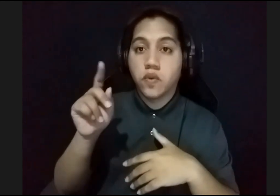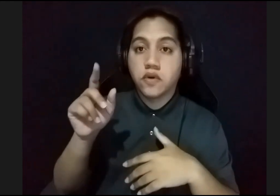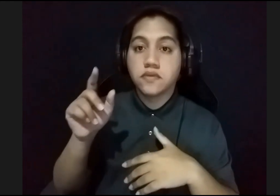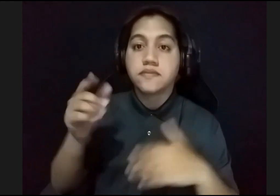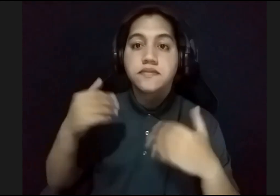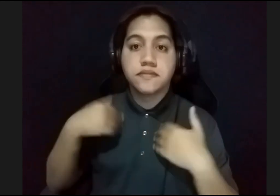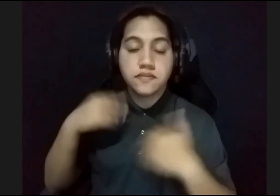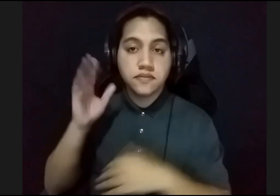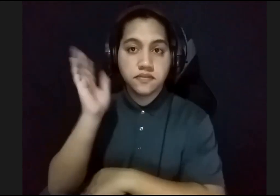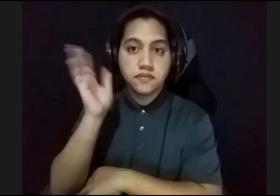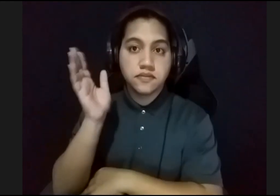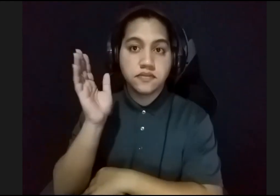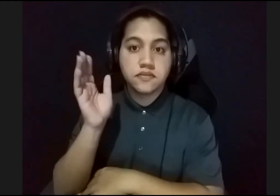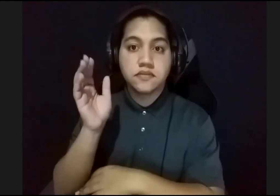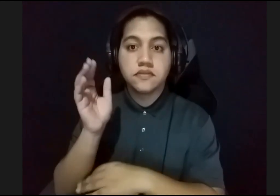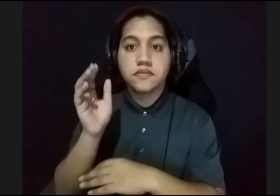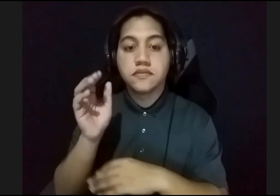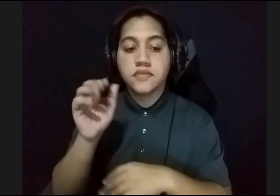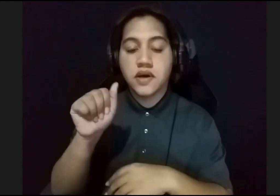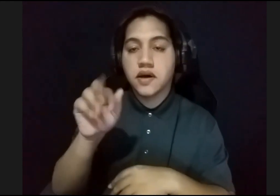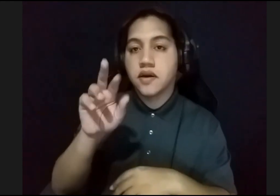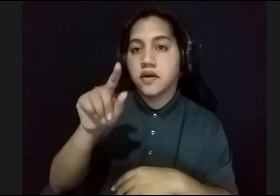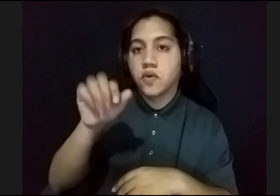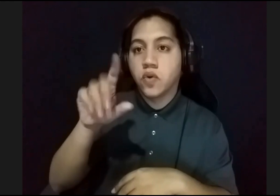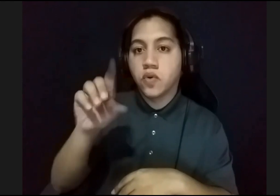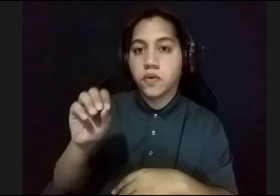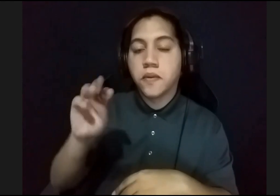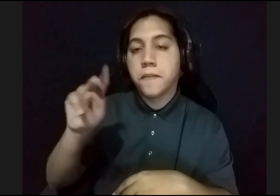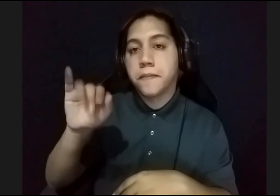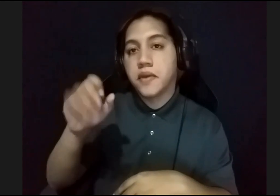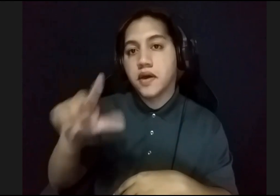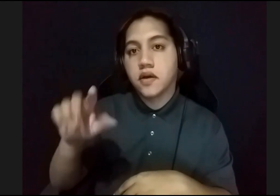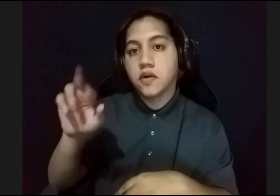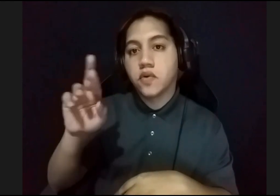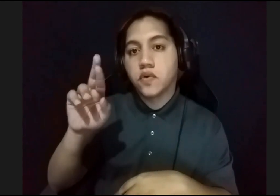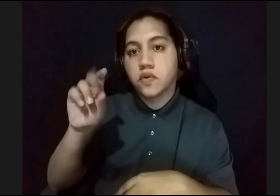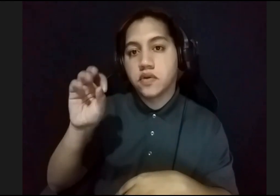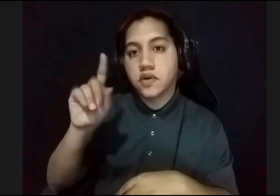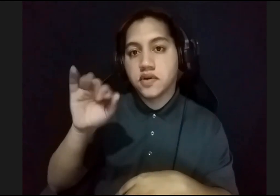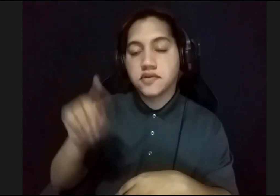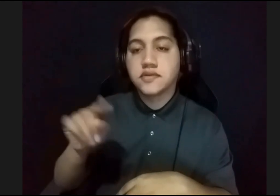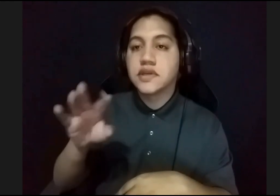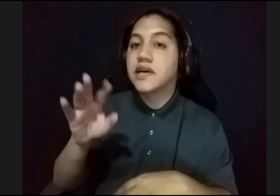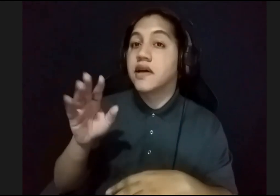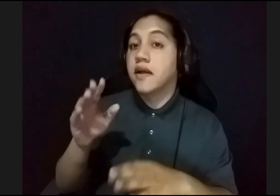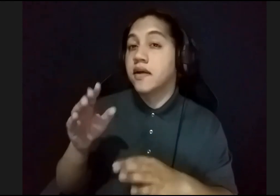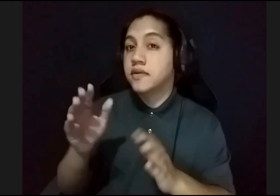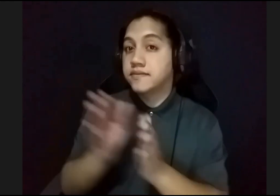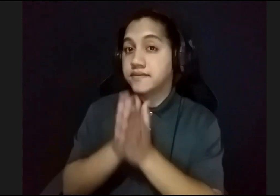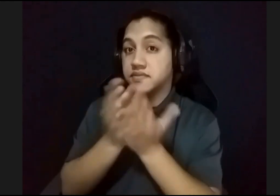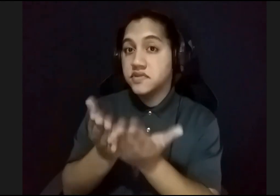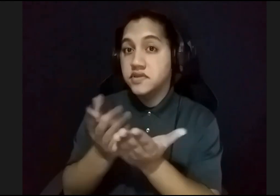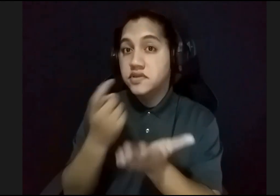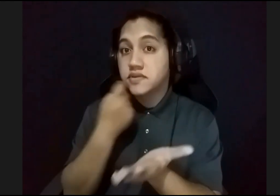charla con el arqueólogo Miguel Rodríguez y su libro más reciente que estará